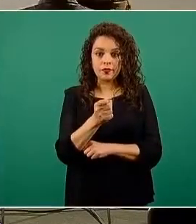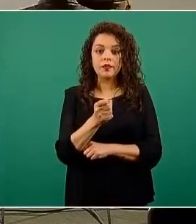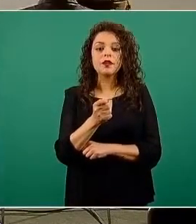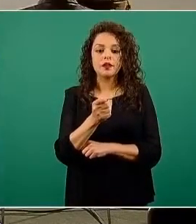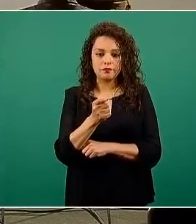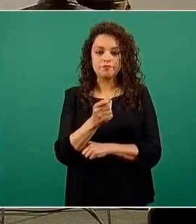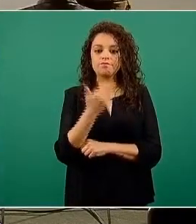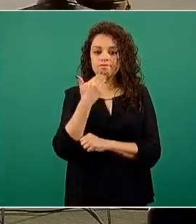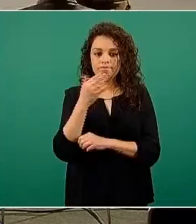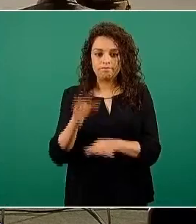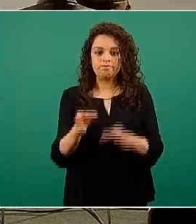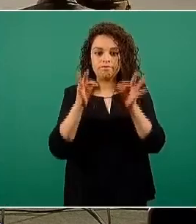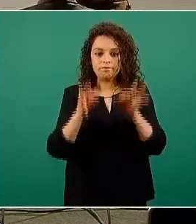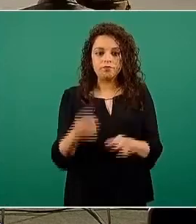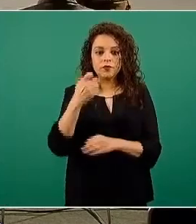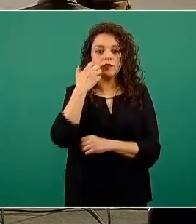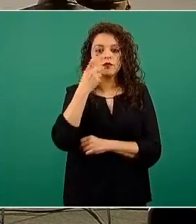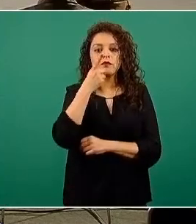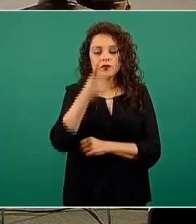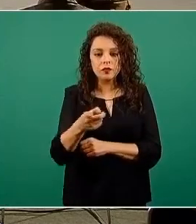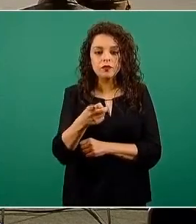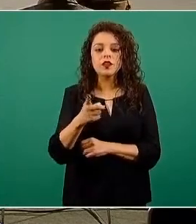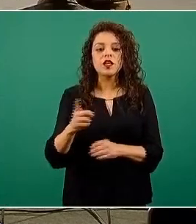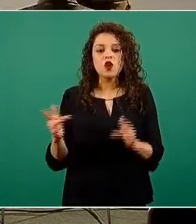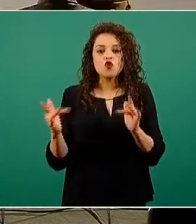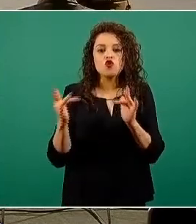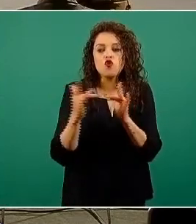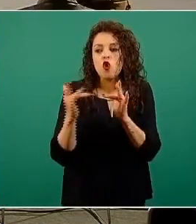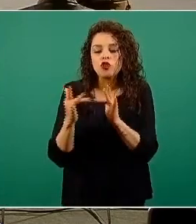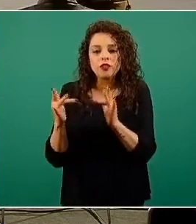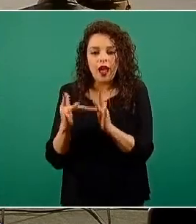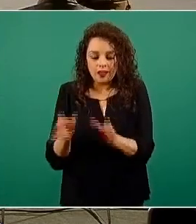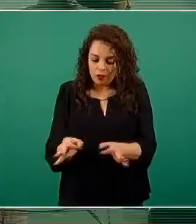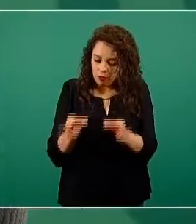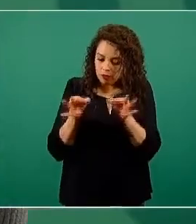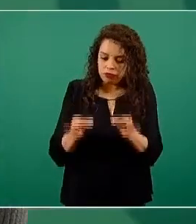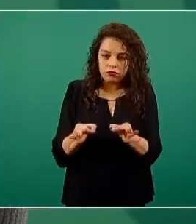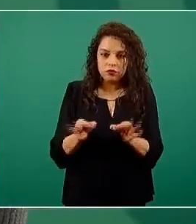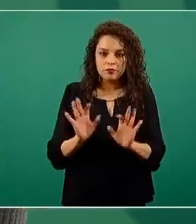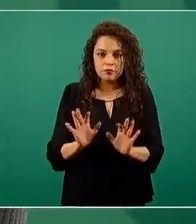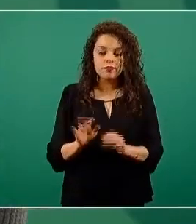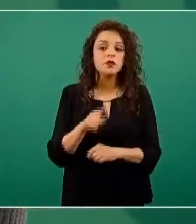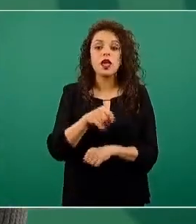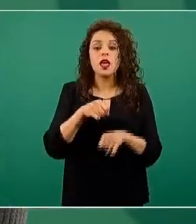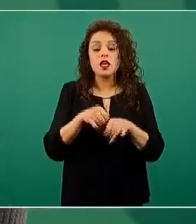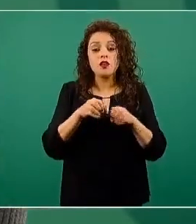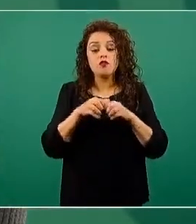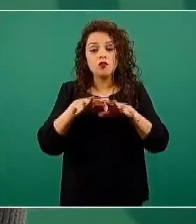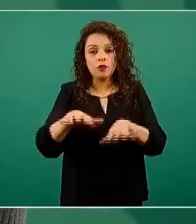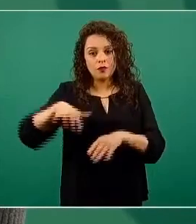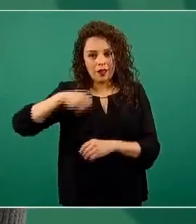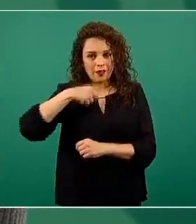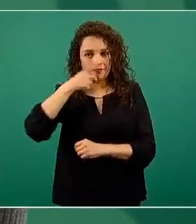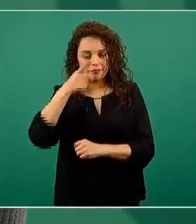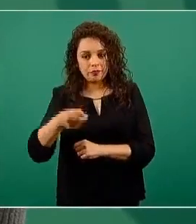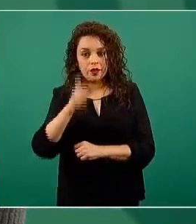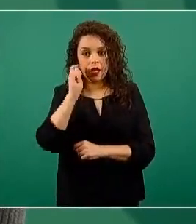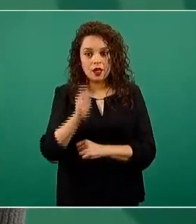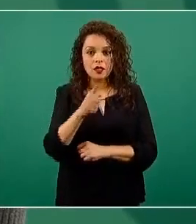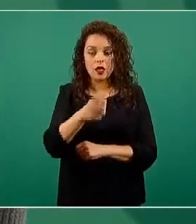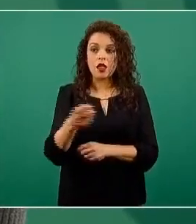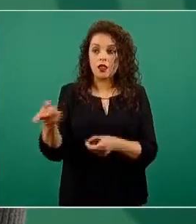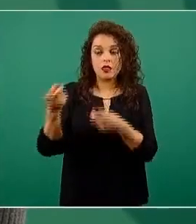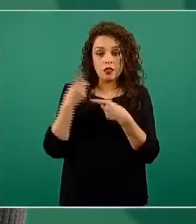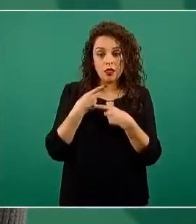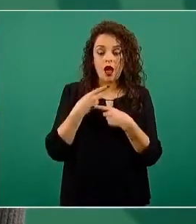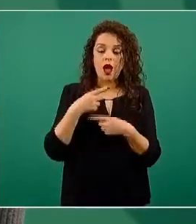de ser contacto como tal. Y como comentaba, en función de la información que vaya emitiendo Nuevo León, San Luis